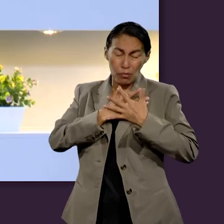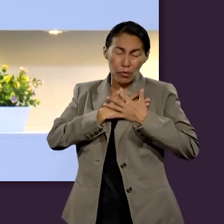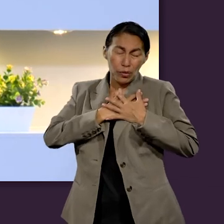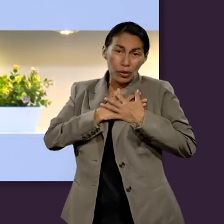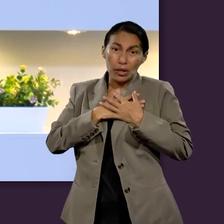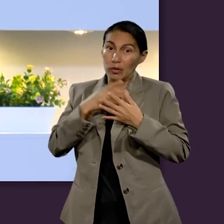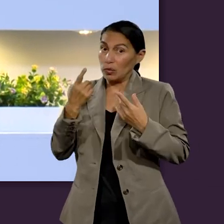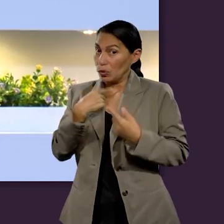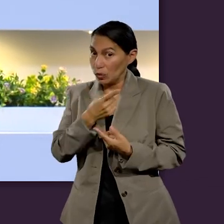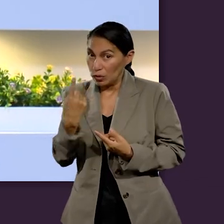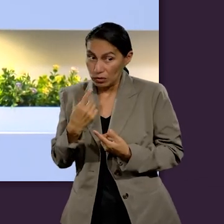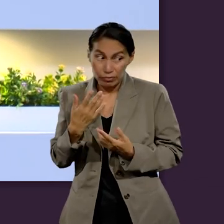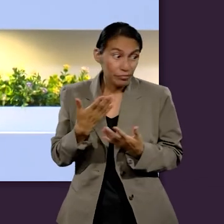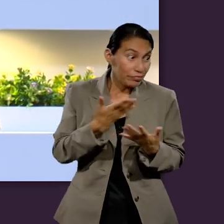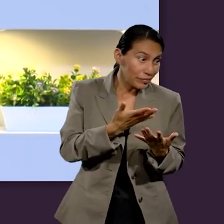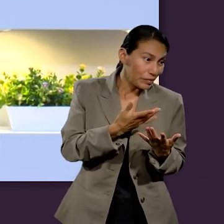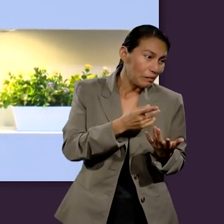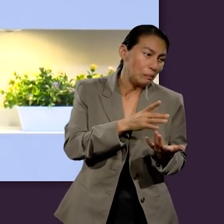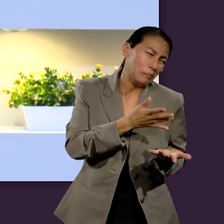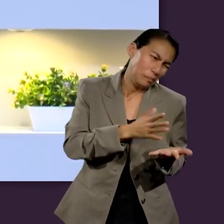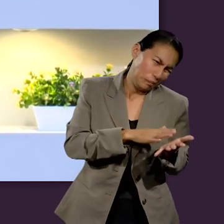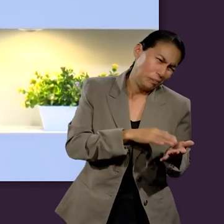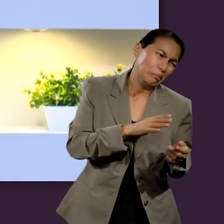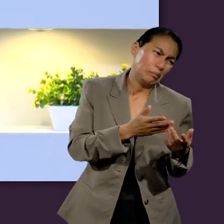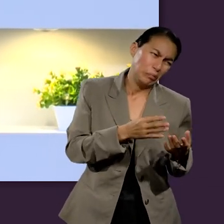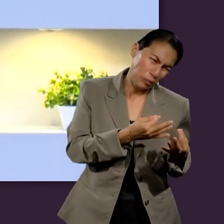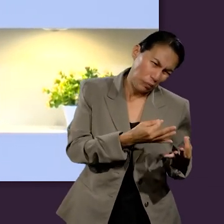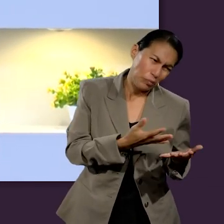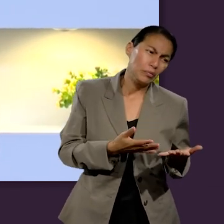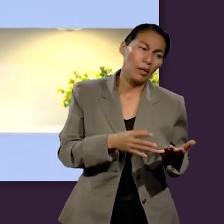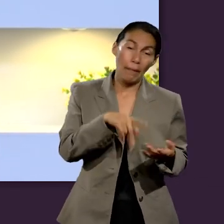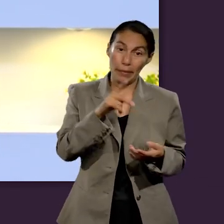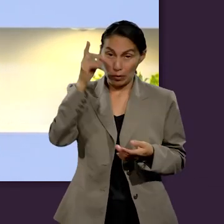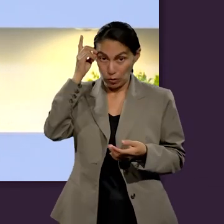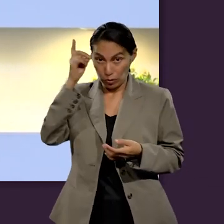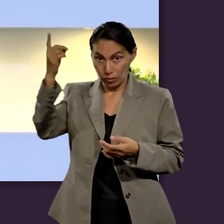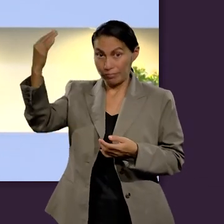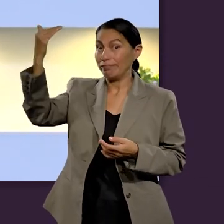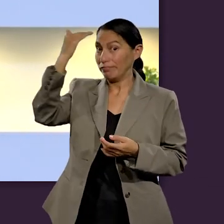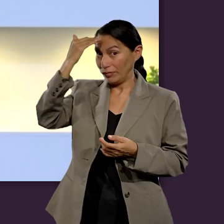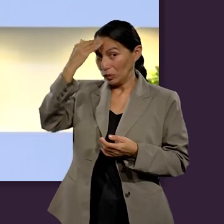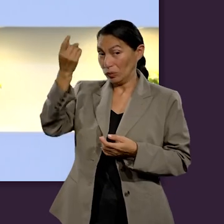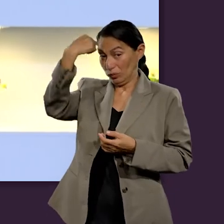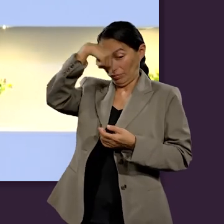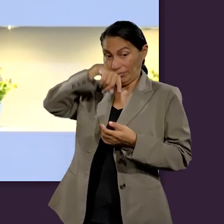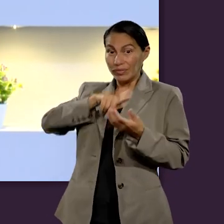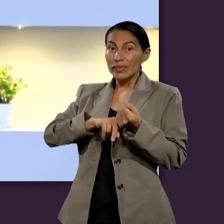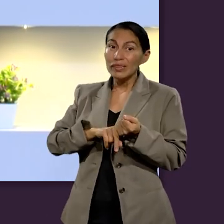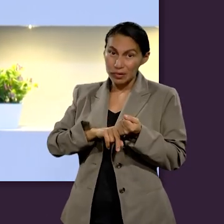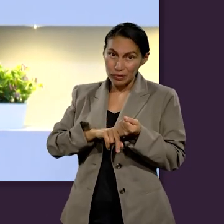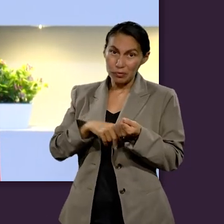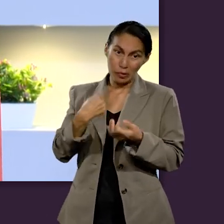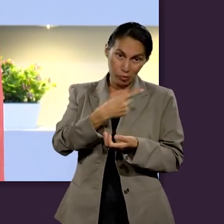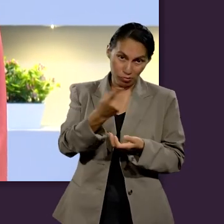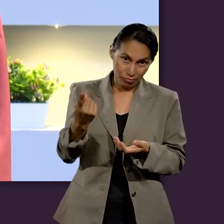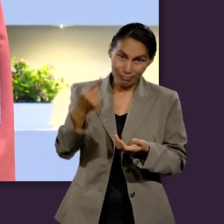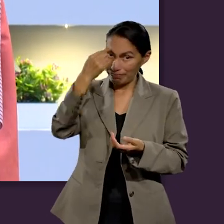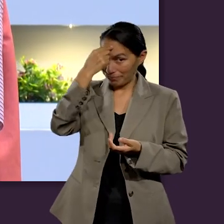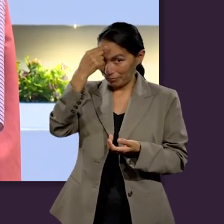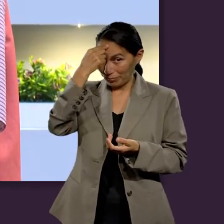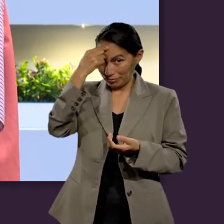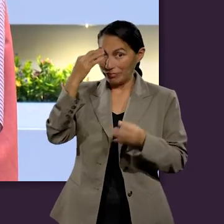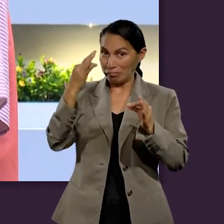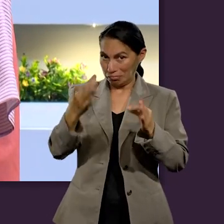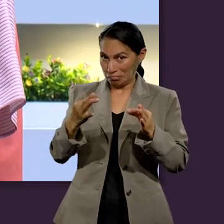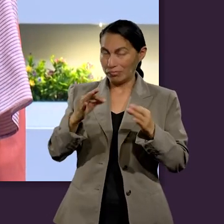del Señor, persuadimos a los hombres, pero a Dios le es manifiesto lo que somos, y espero que también lo